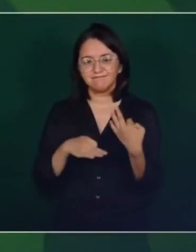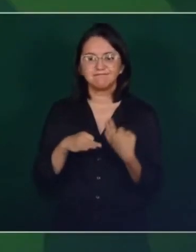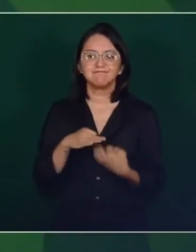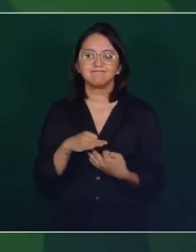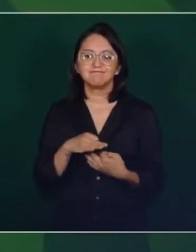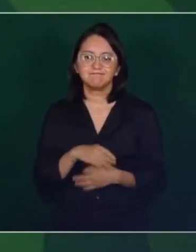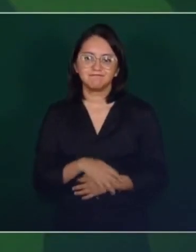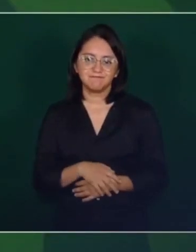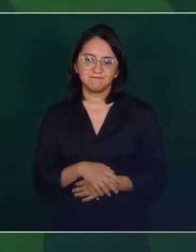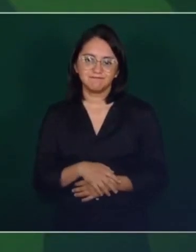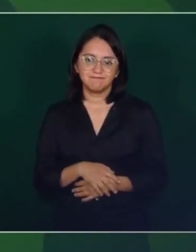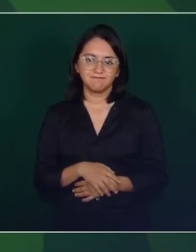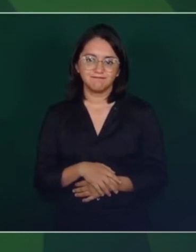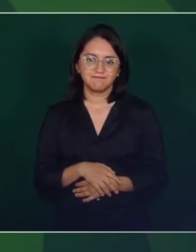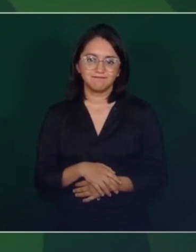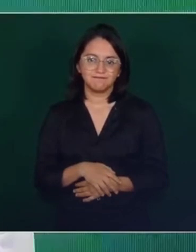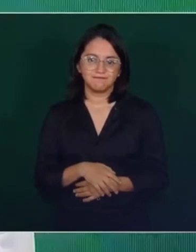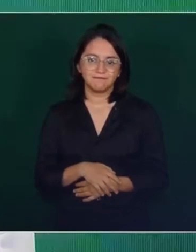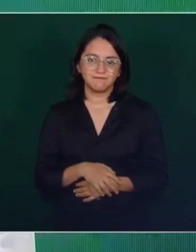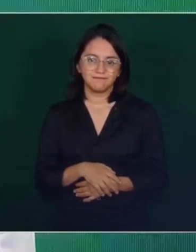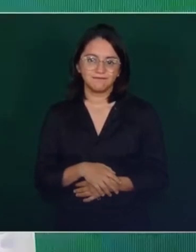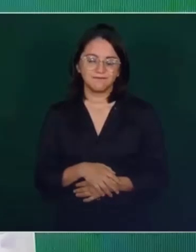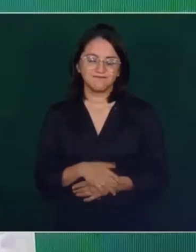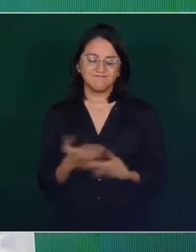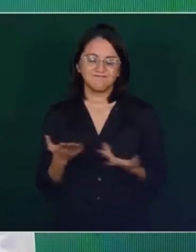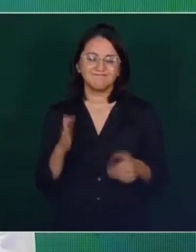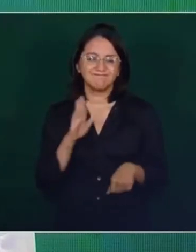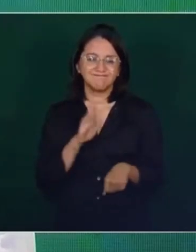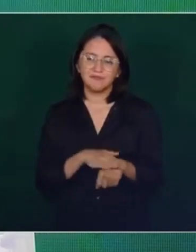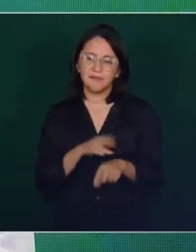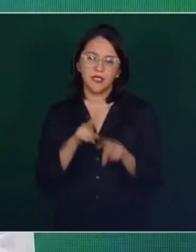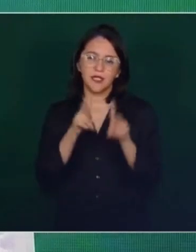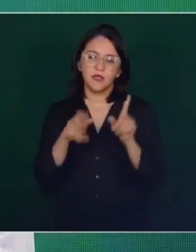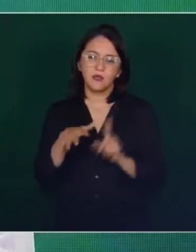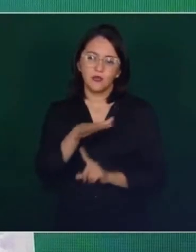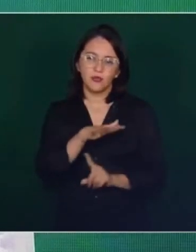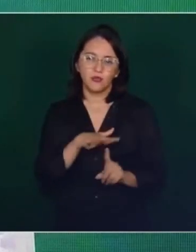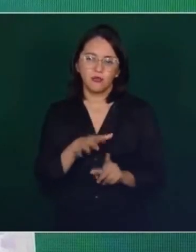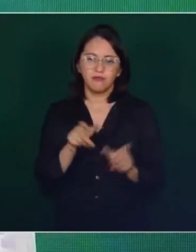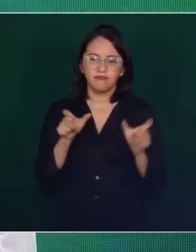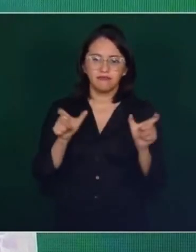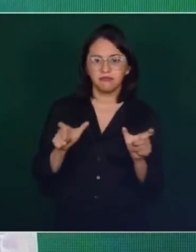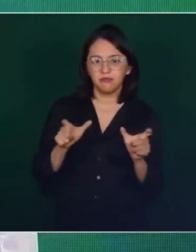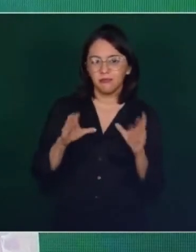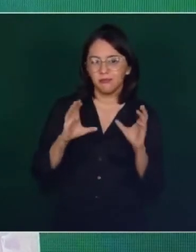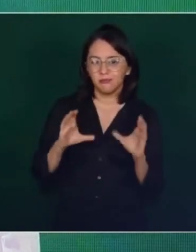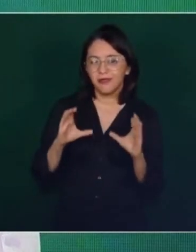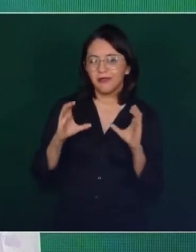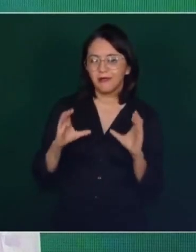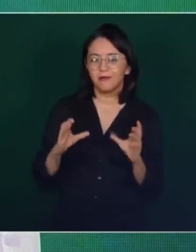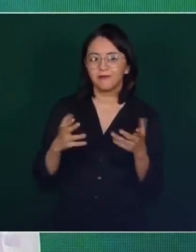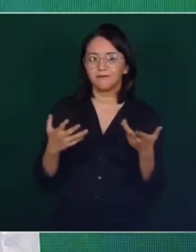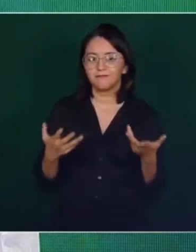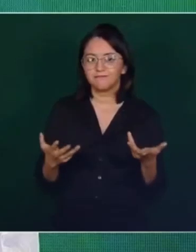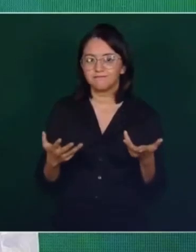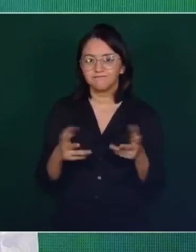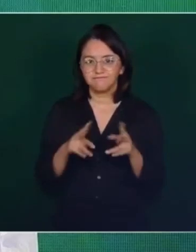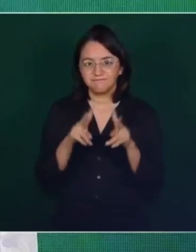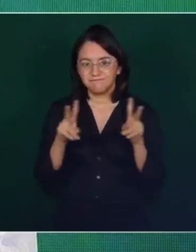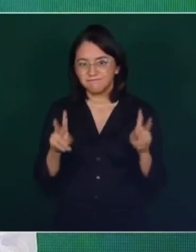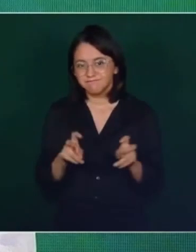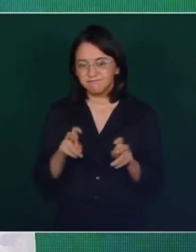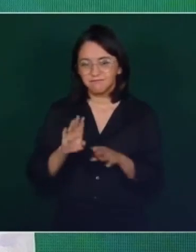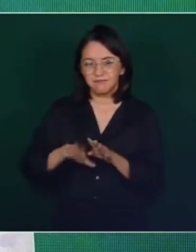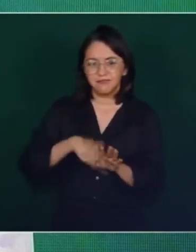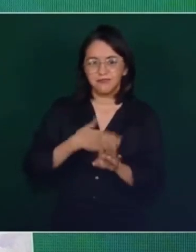temas de seguridad, temas que tienen que ver